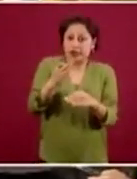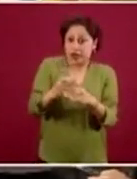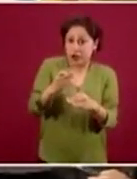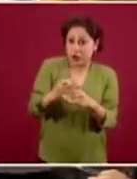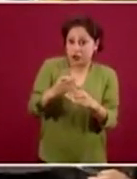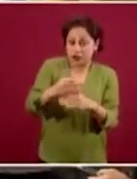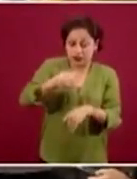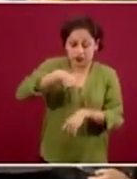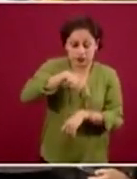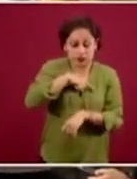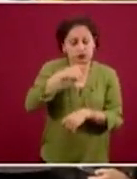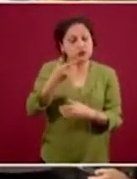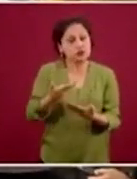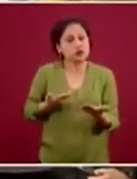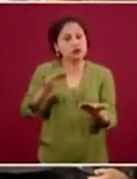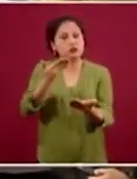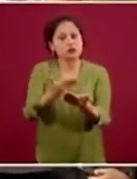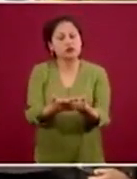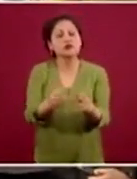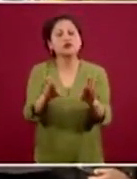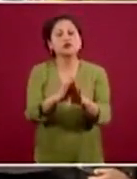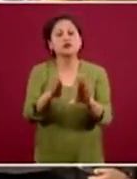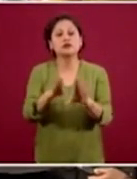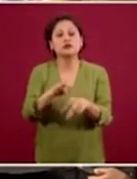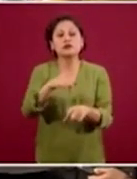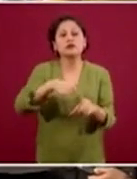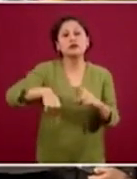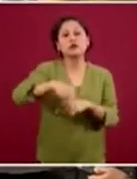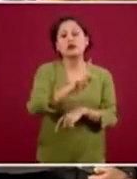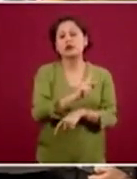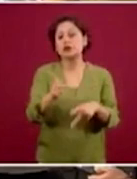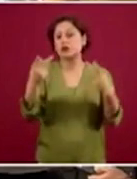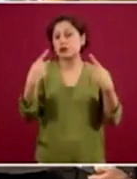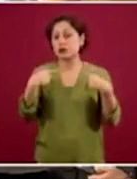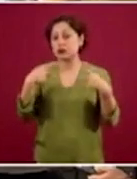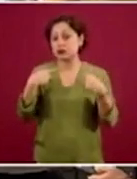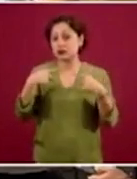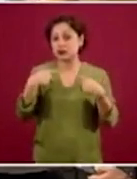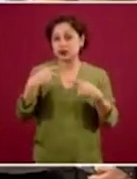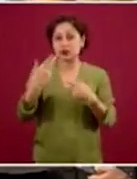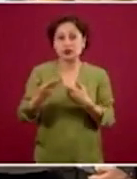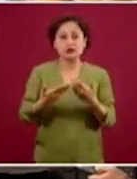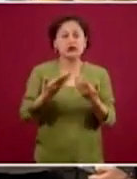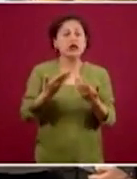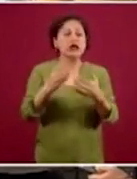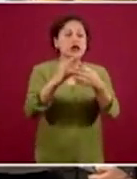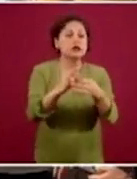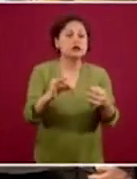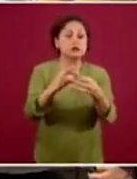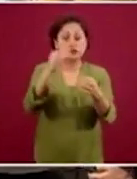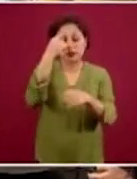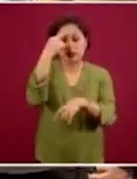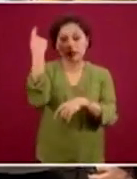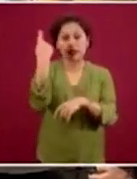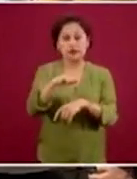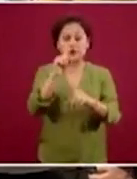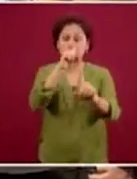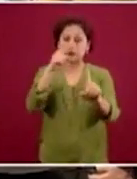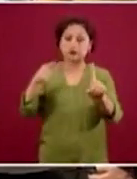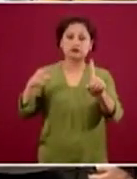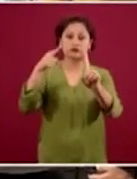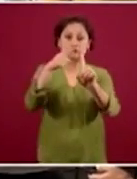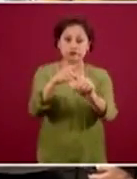Establecer un plan nacional de trabajo que oriente a la toma de decisiones para la implementación de medidas eficaces que